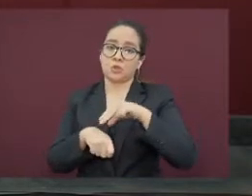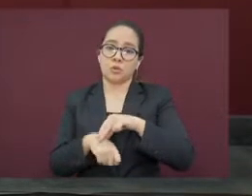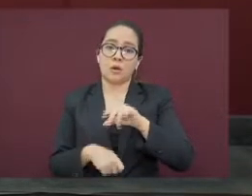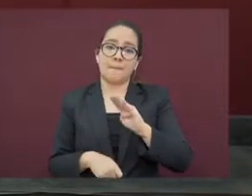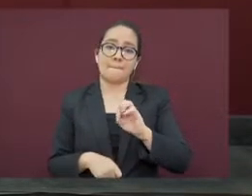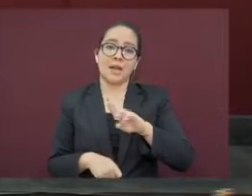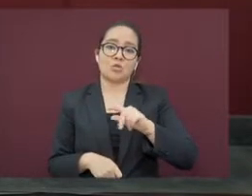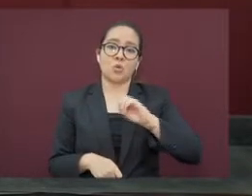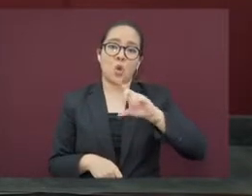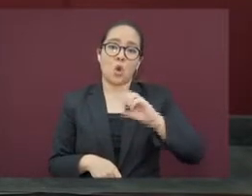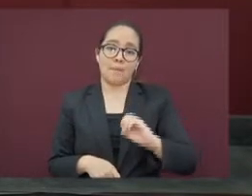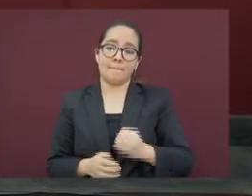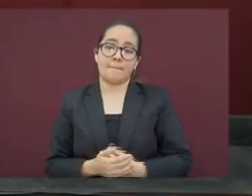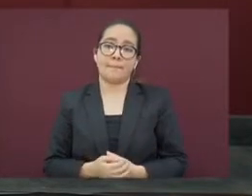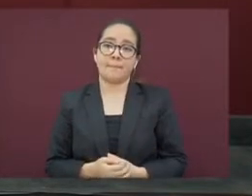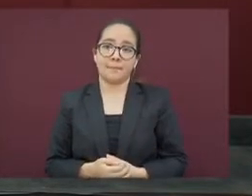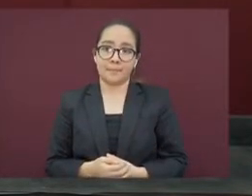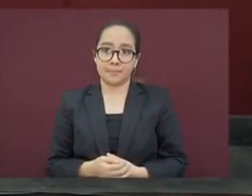Avendaño.